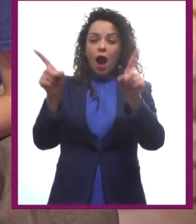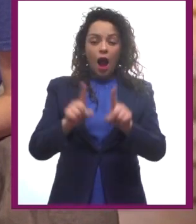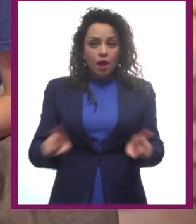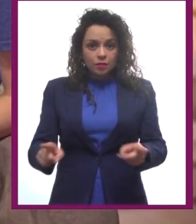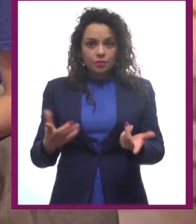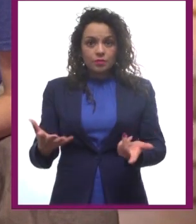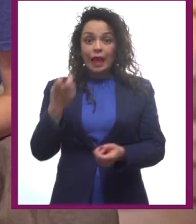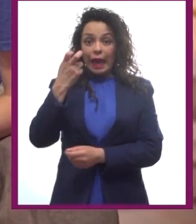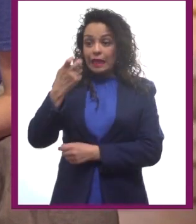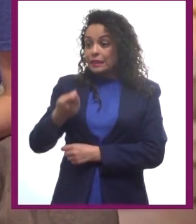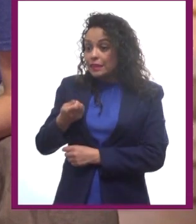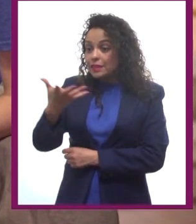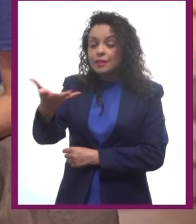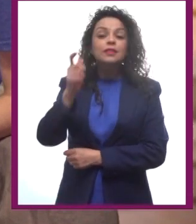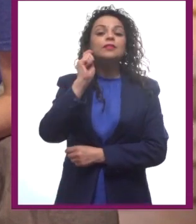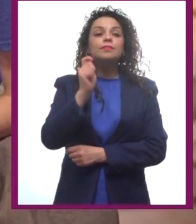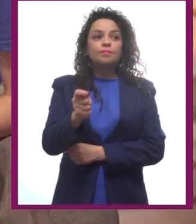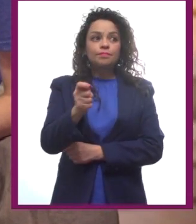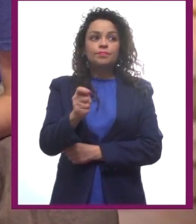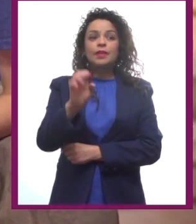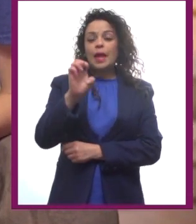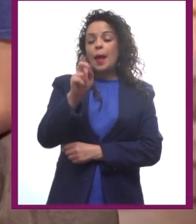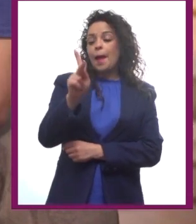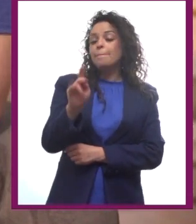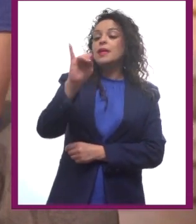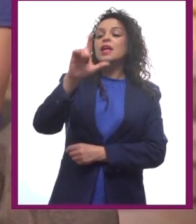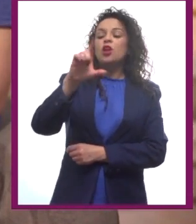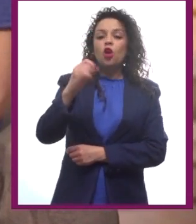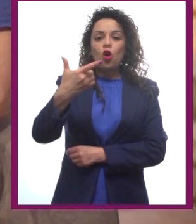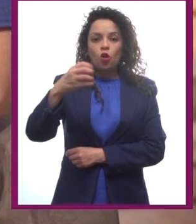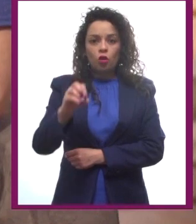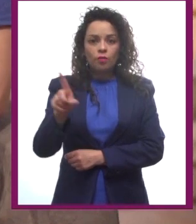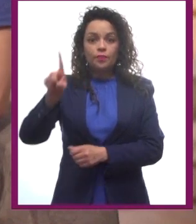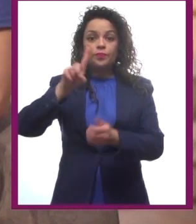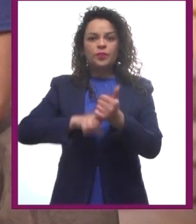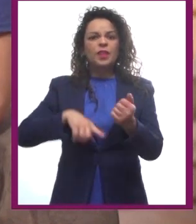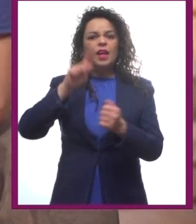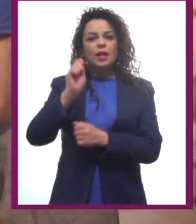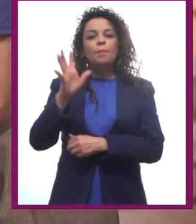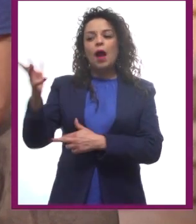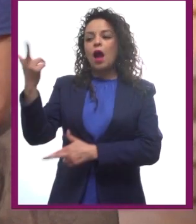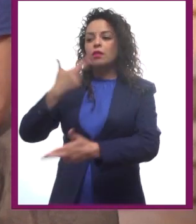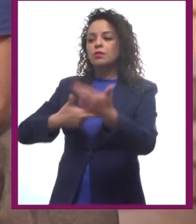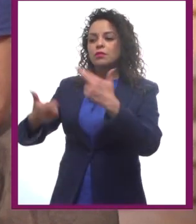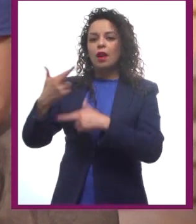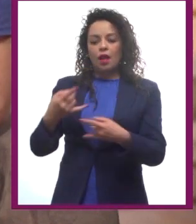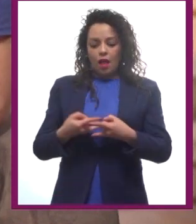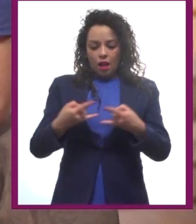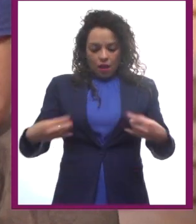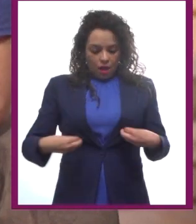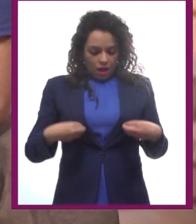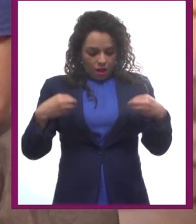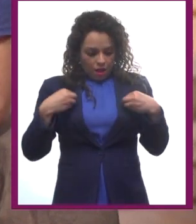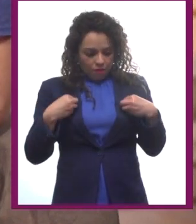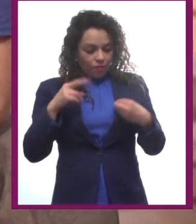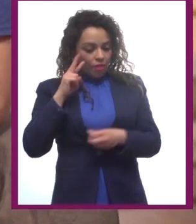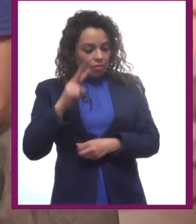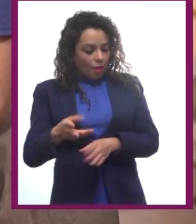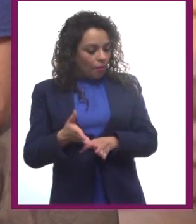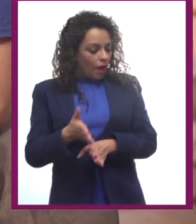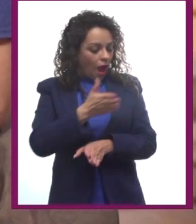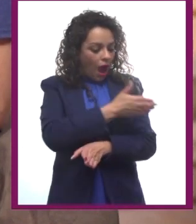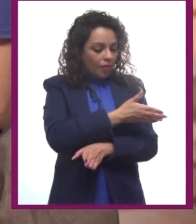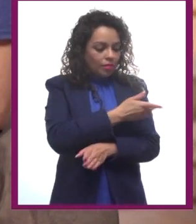parte se le conoce como epílogo, que es una especie de retorno al mundo. Al mundo que se mostró en el primer